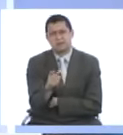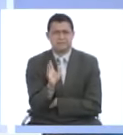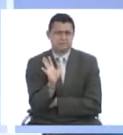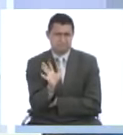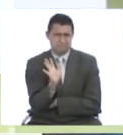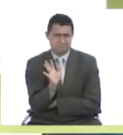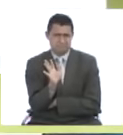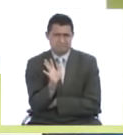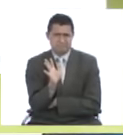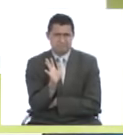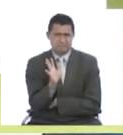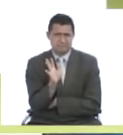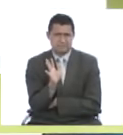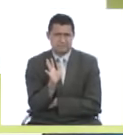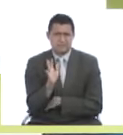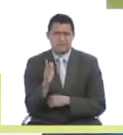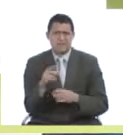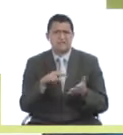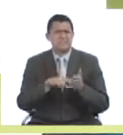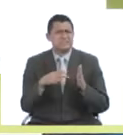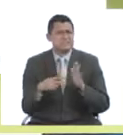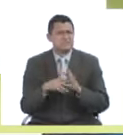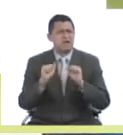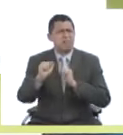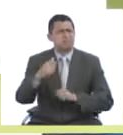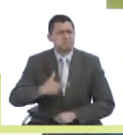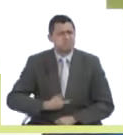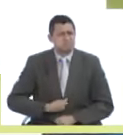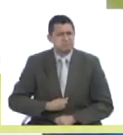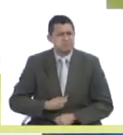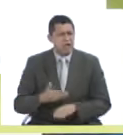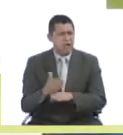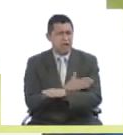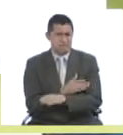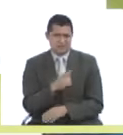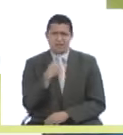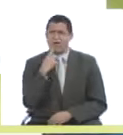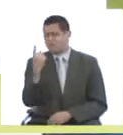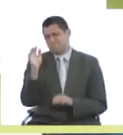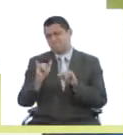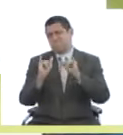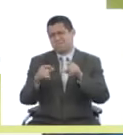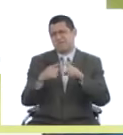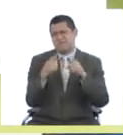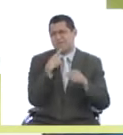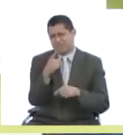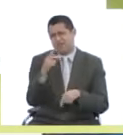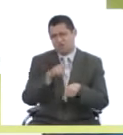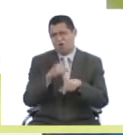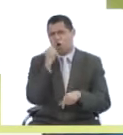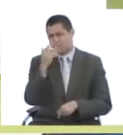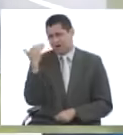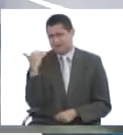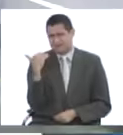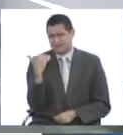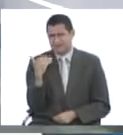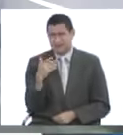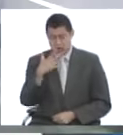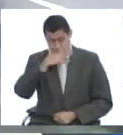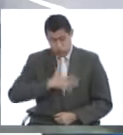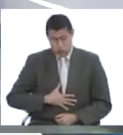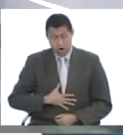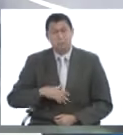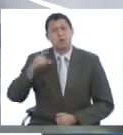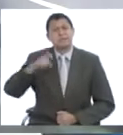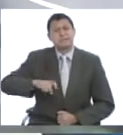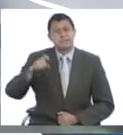dice lo siguiente, doctora Marixa, ¿Qué es la resistencia a insulina a prediabetes? Es lo que está diciendo Erika ahora, ¿no? Es el organismo, el